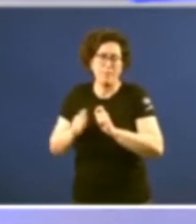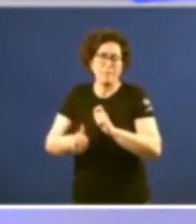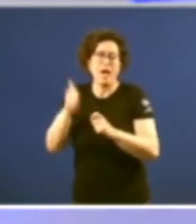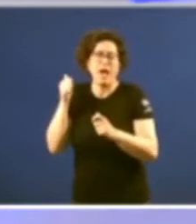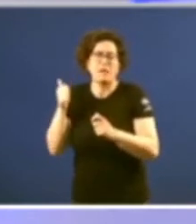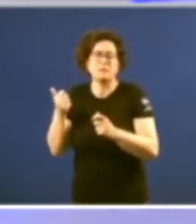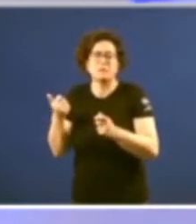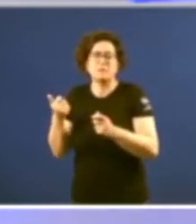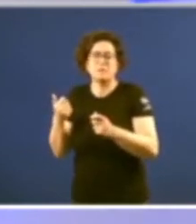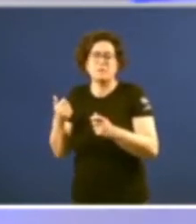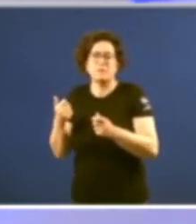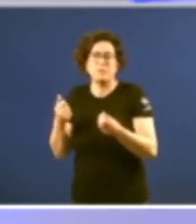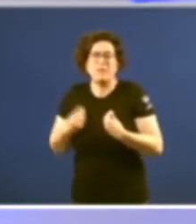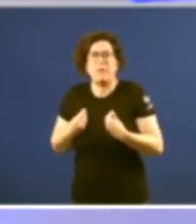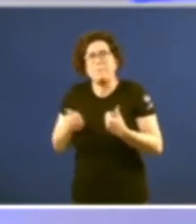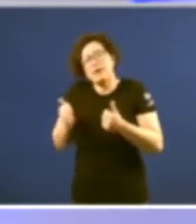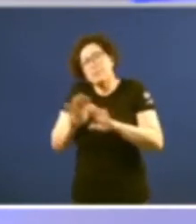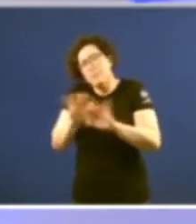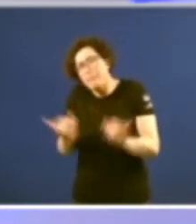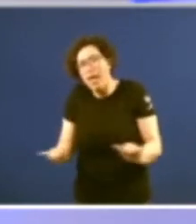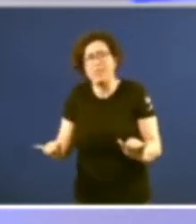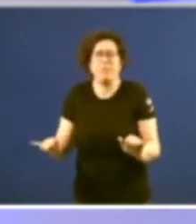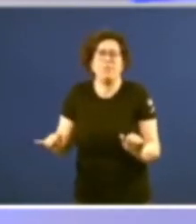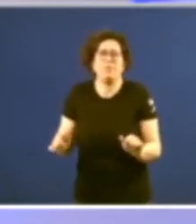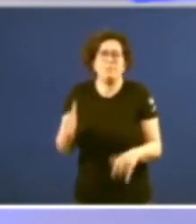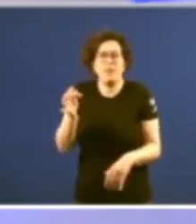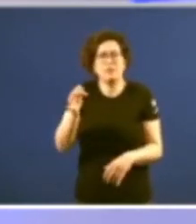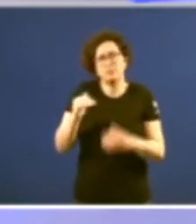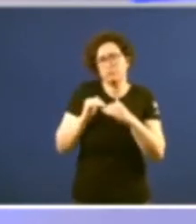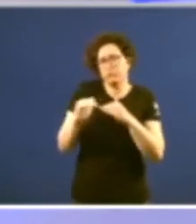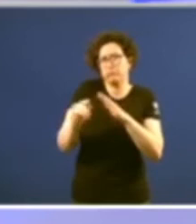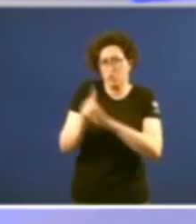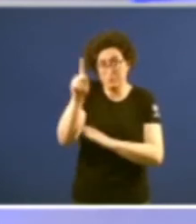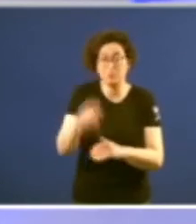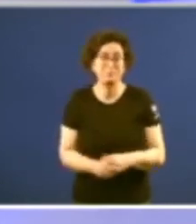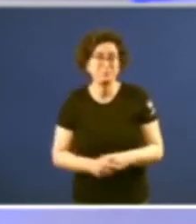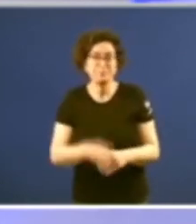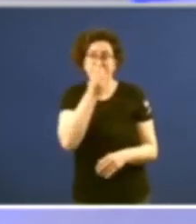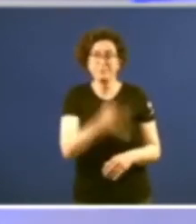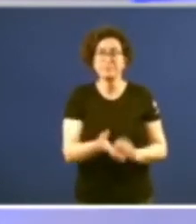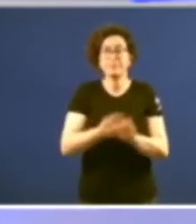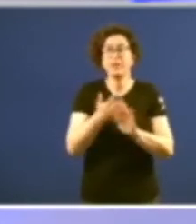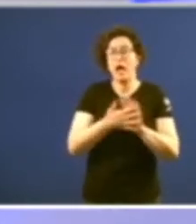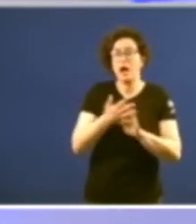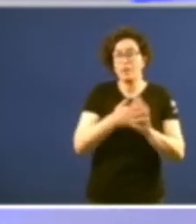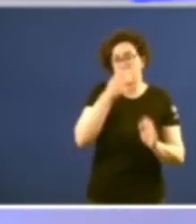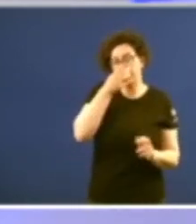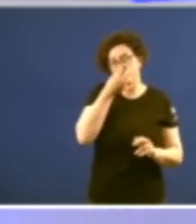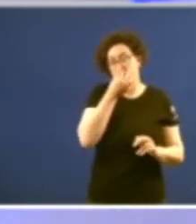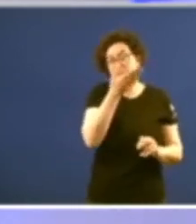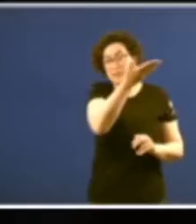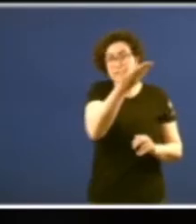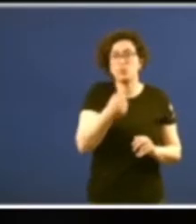vida non só pacífica senón moito máis próspera ben pois empezamos a falardo bueno isto era